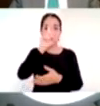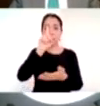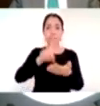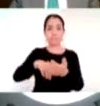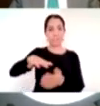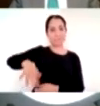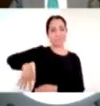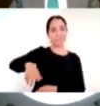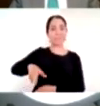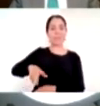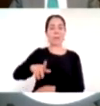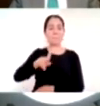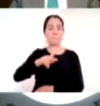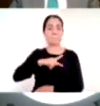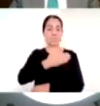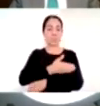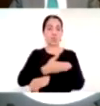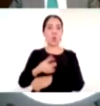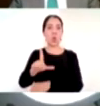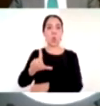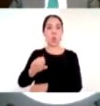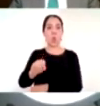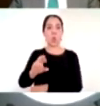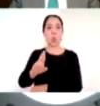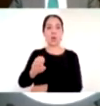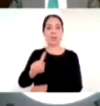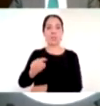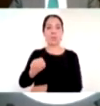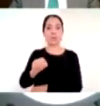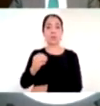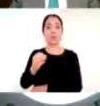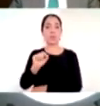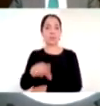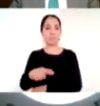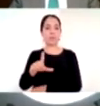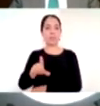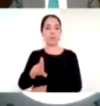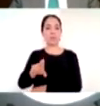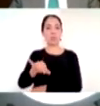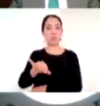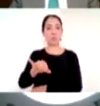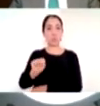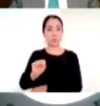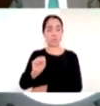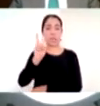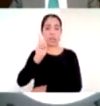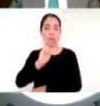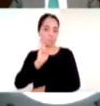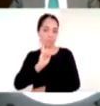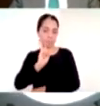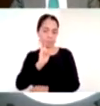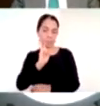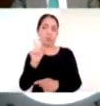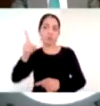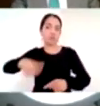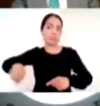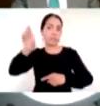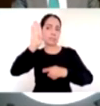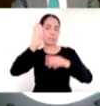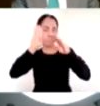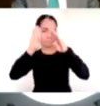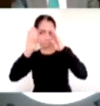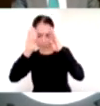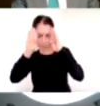fuimos muy claros para decir determinar si van a utilizar un teléfono celular si van a